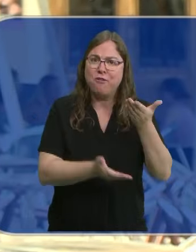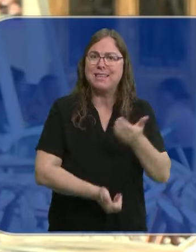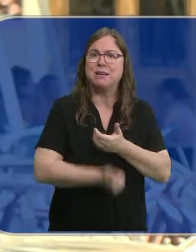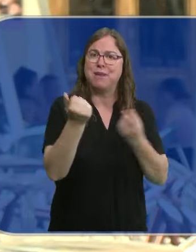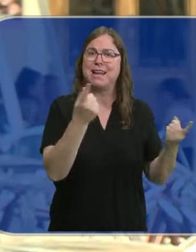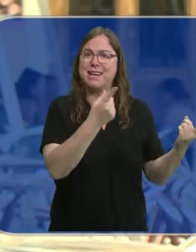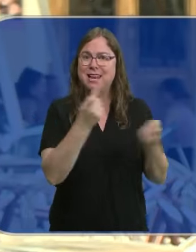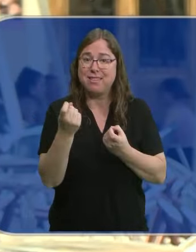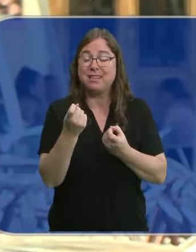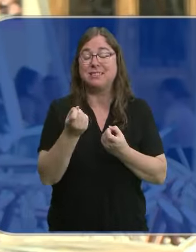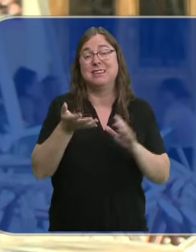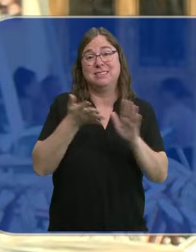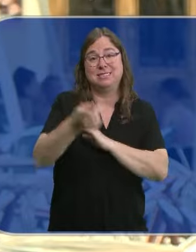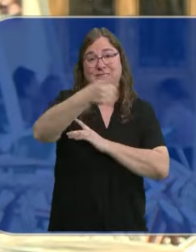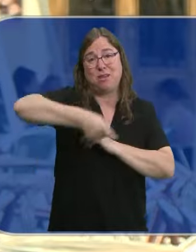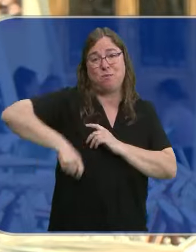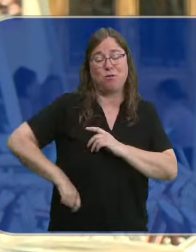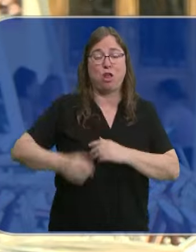que los hosteleros deben adaptarse.